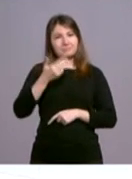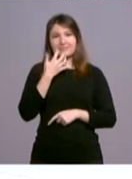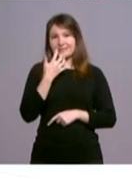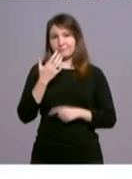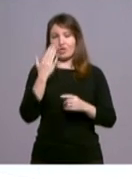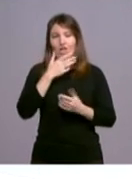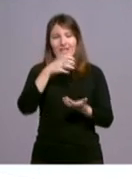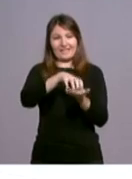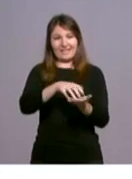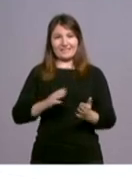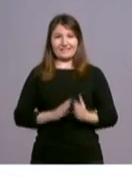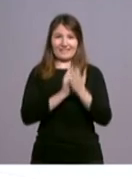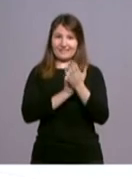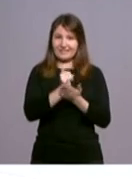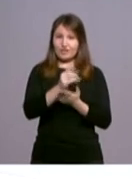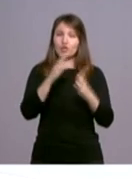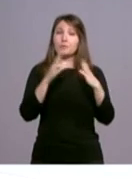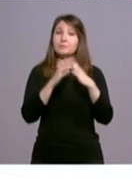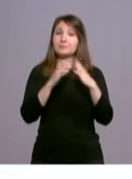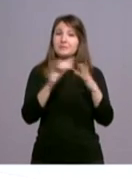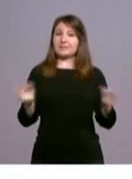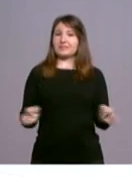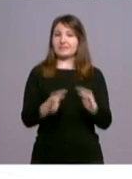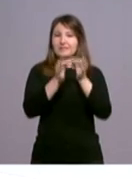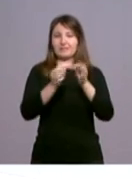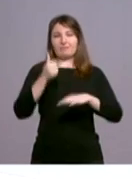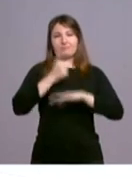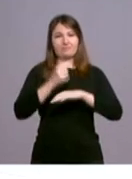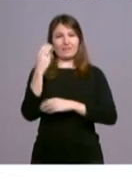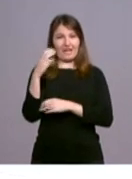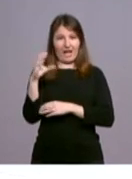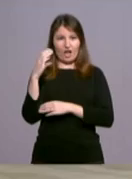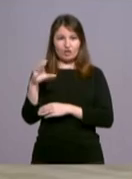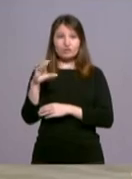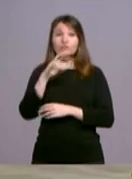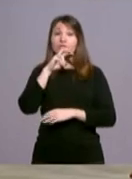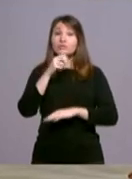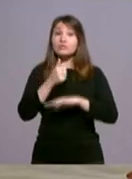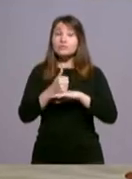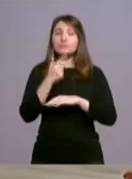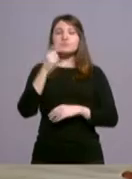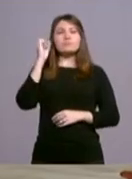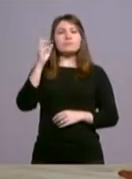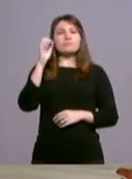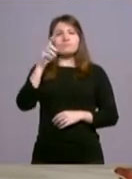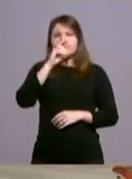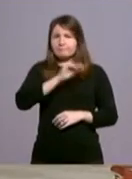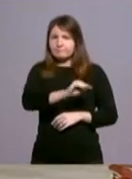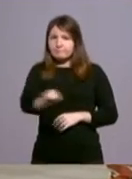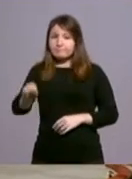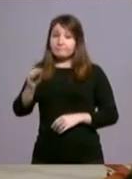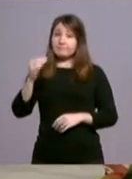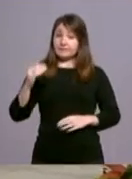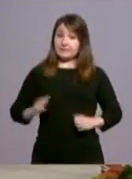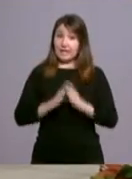Isidro acogió una misa presidida por Monseñor Carlos Osor. El arzobispo madrileño recordó en su homilía que San Isidro fue un